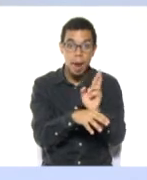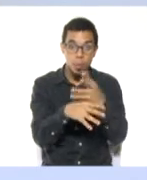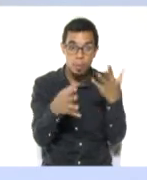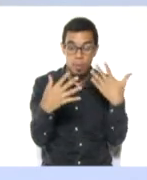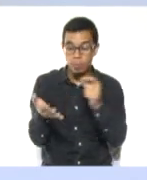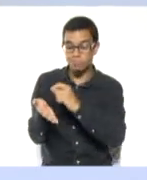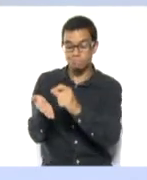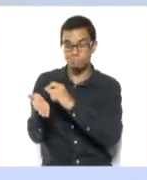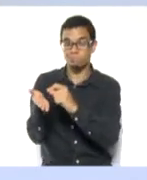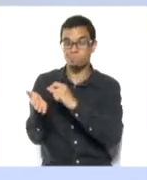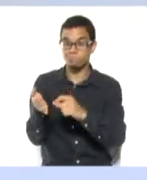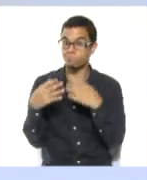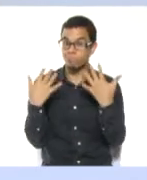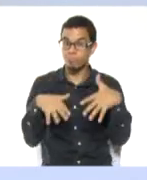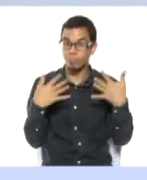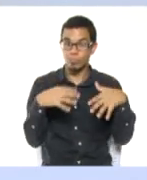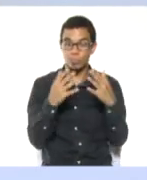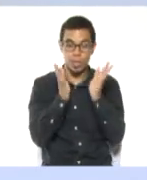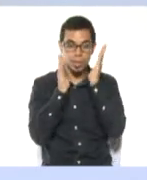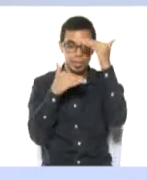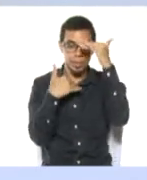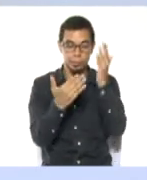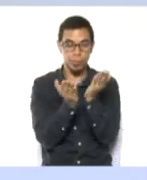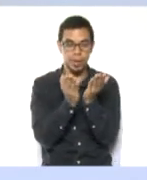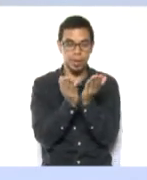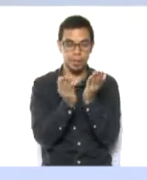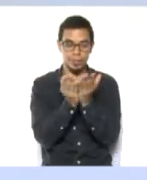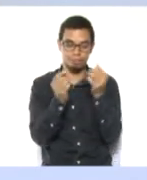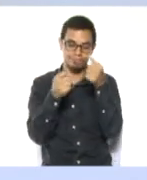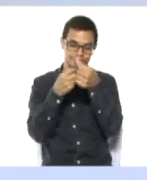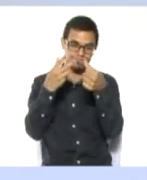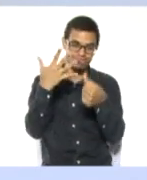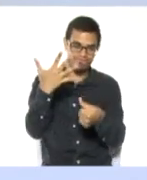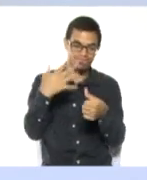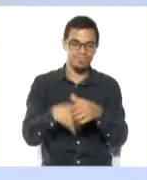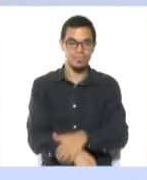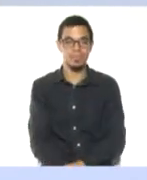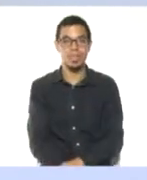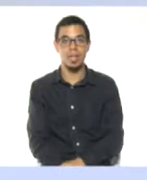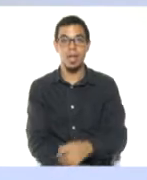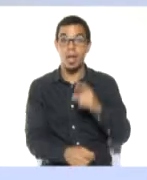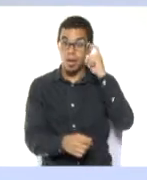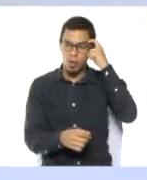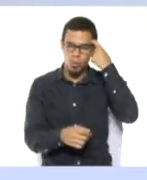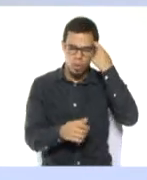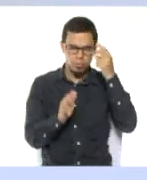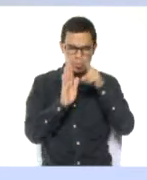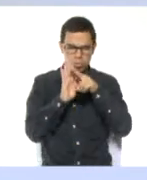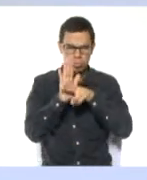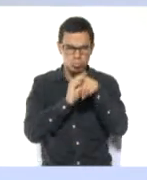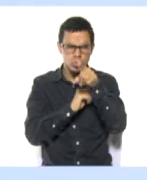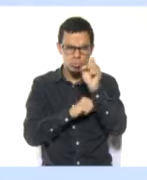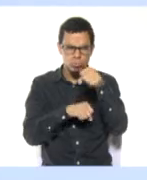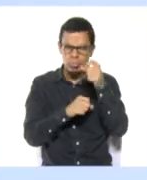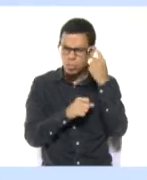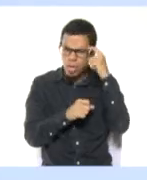y clases que se vienen a continuación. Pero antes vamos a recordar las medidas de bioseguridad.